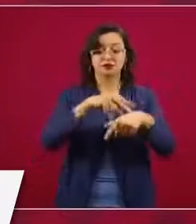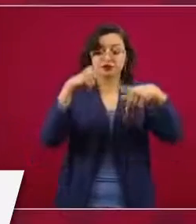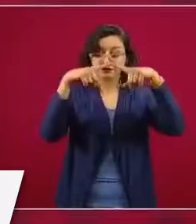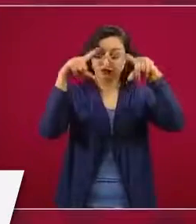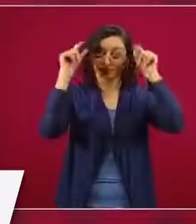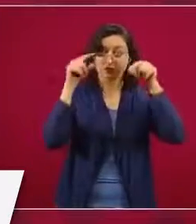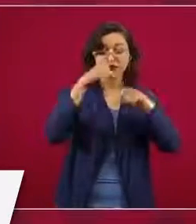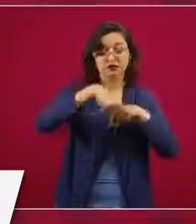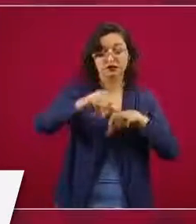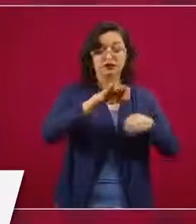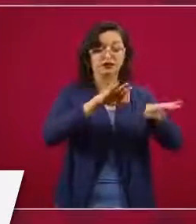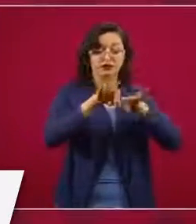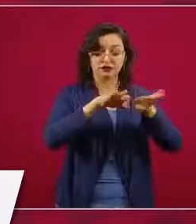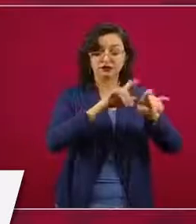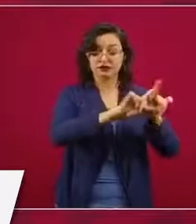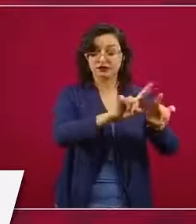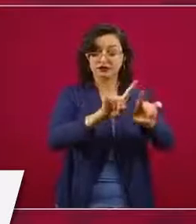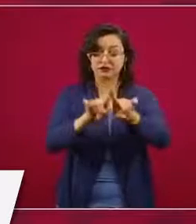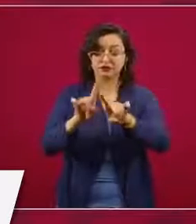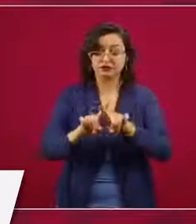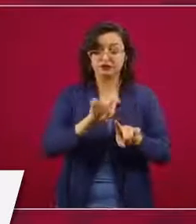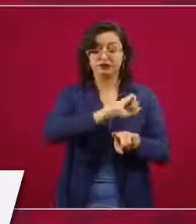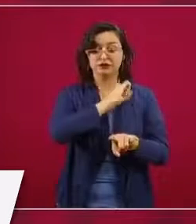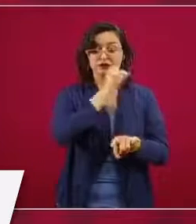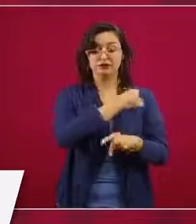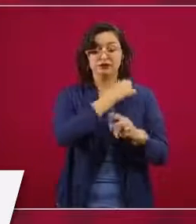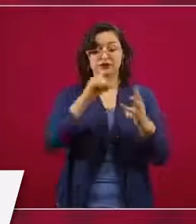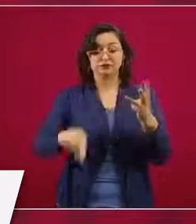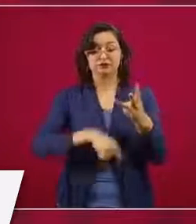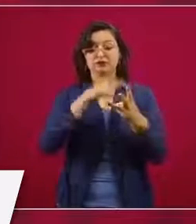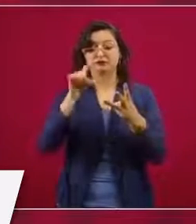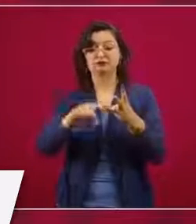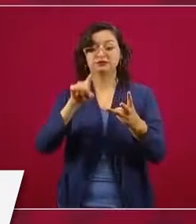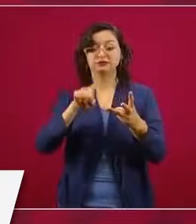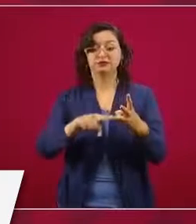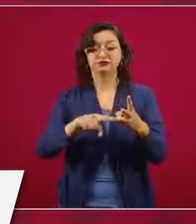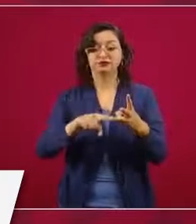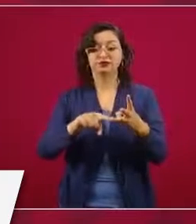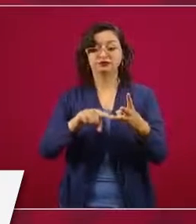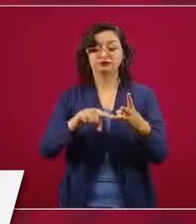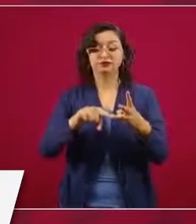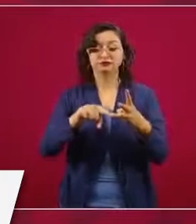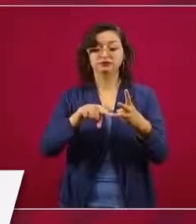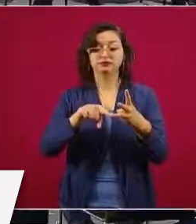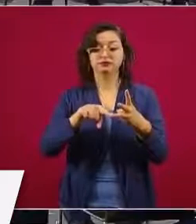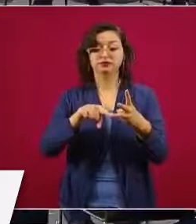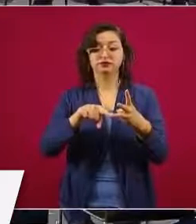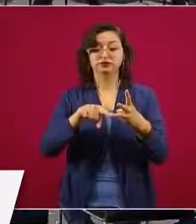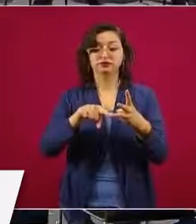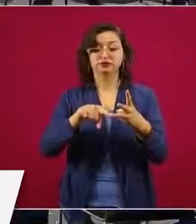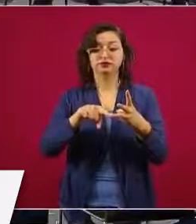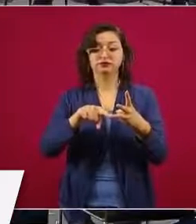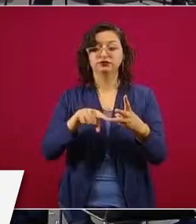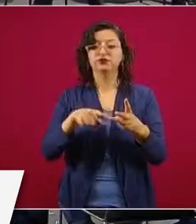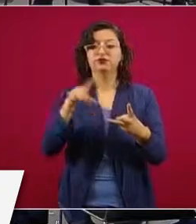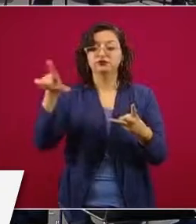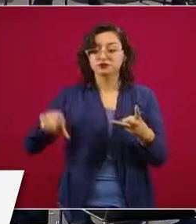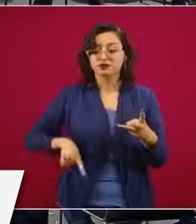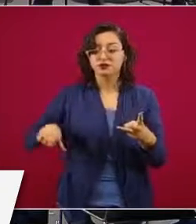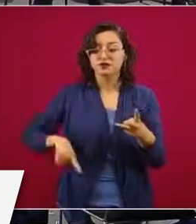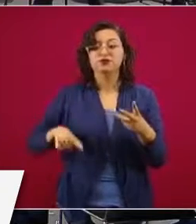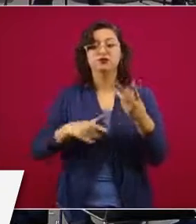en tercer lugar yo quiero hacer un reconocimiento a los servidores